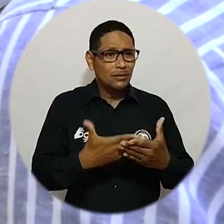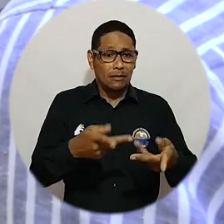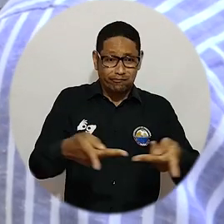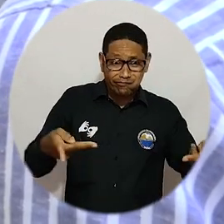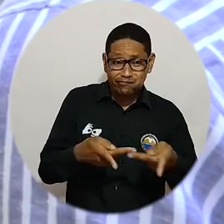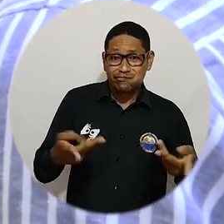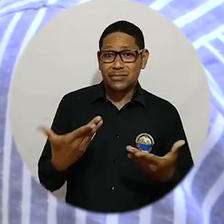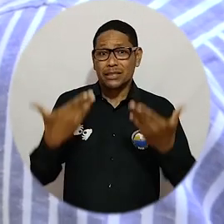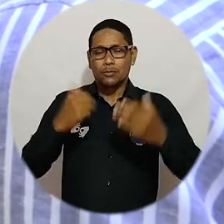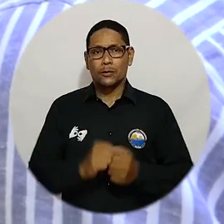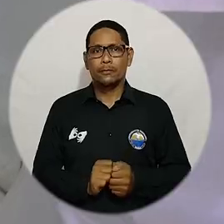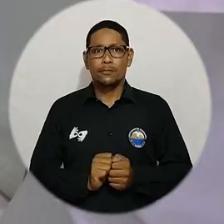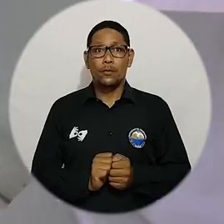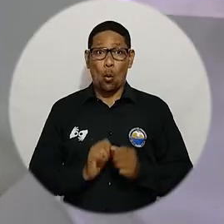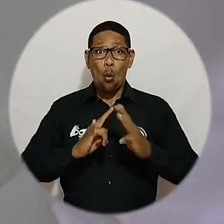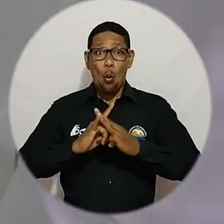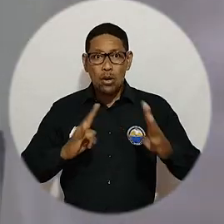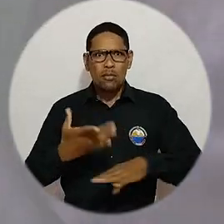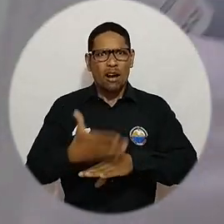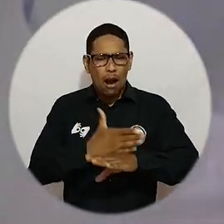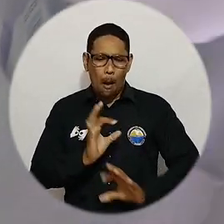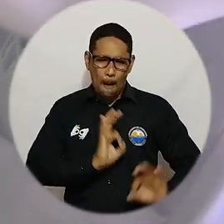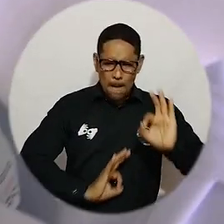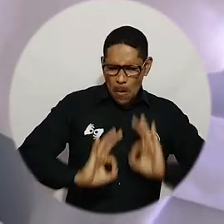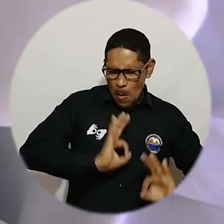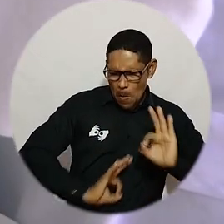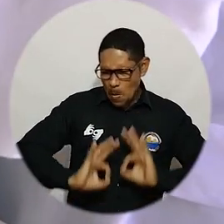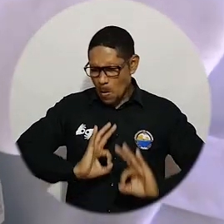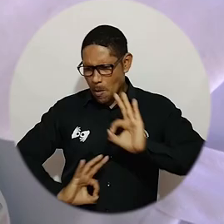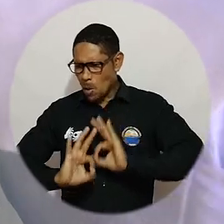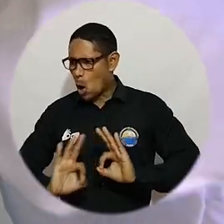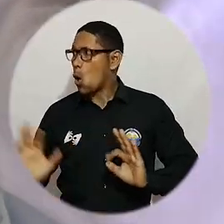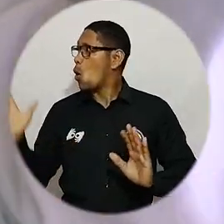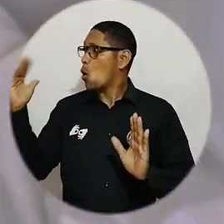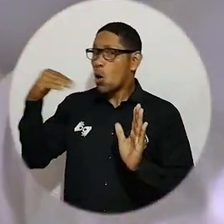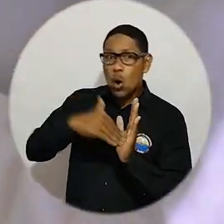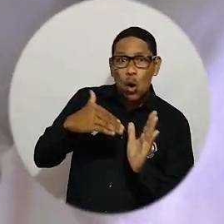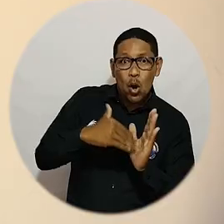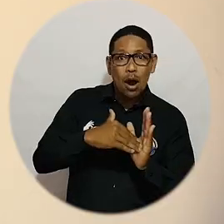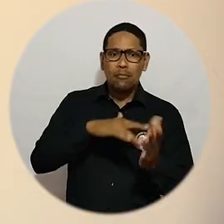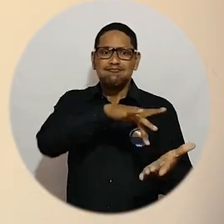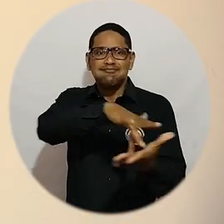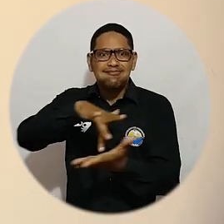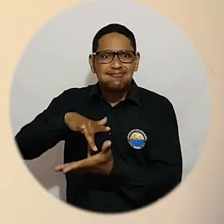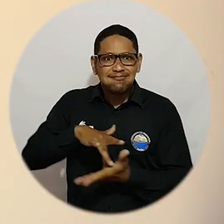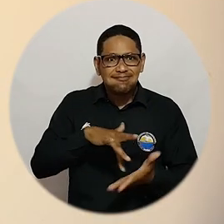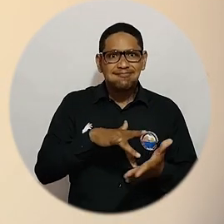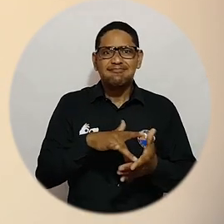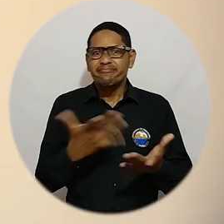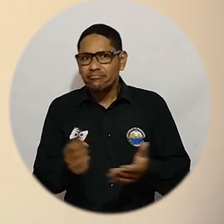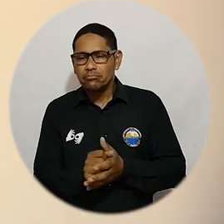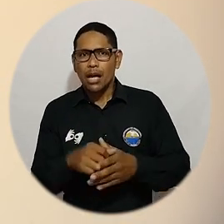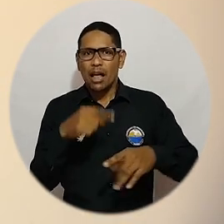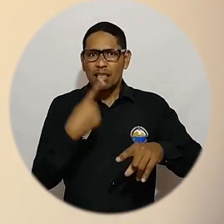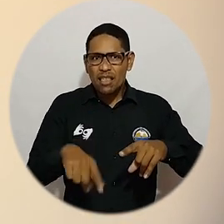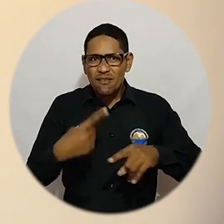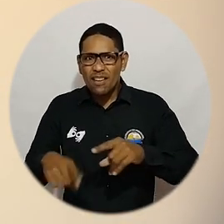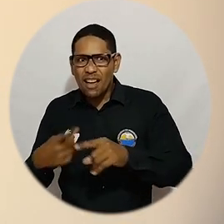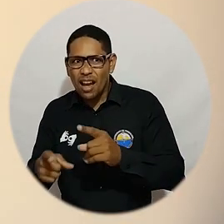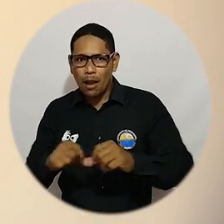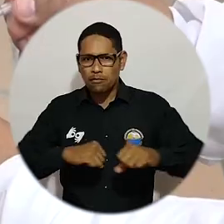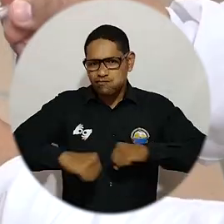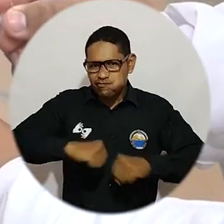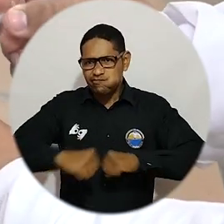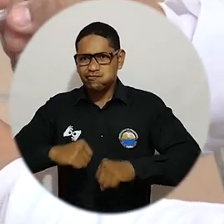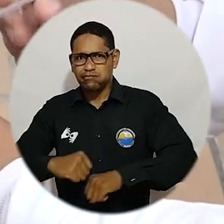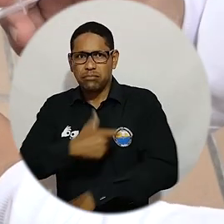por generar estos espacios. Unimagdalena se ha preparado minuciosamente para garantizar un retorno seguro a la presencialidad, desde la implementación de